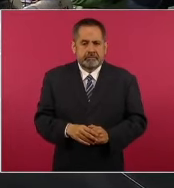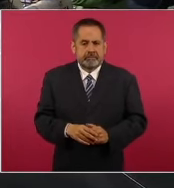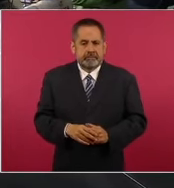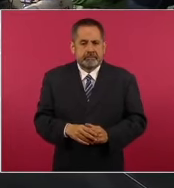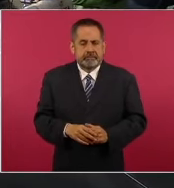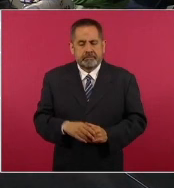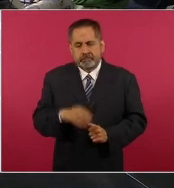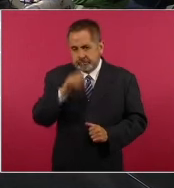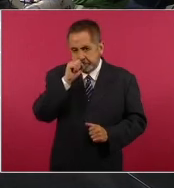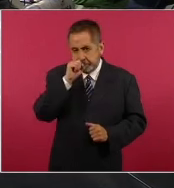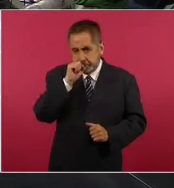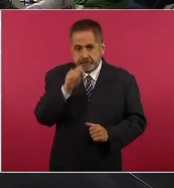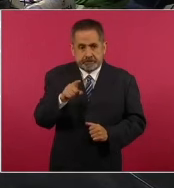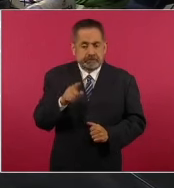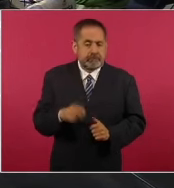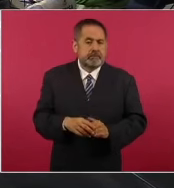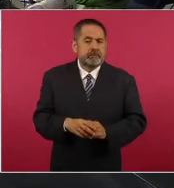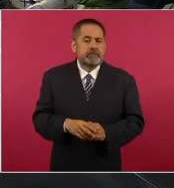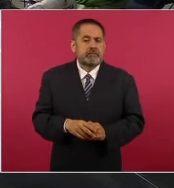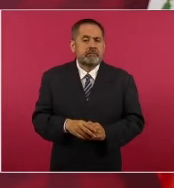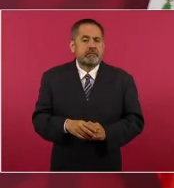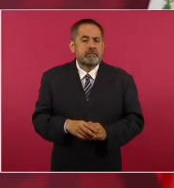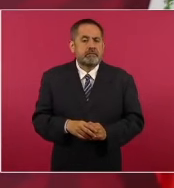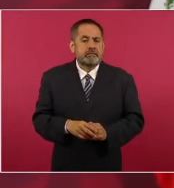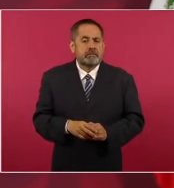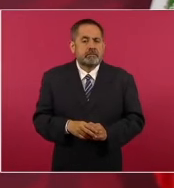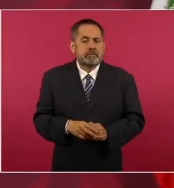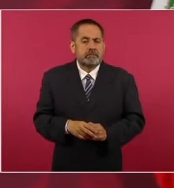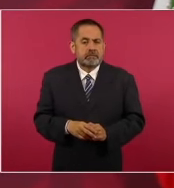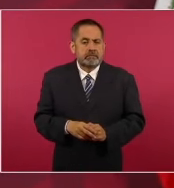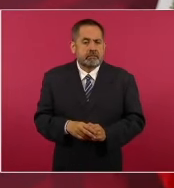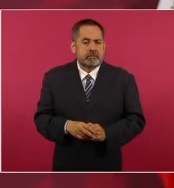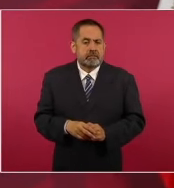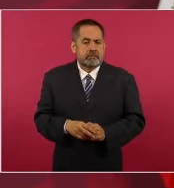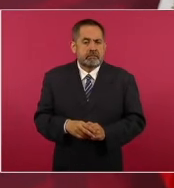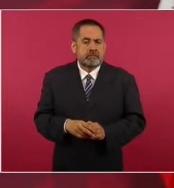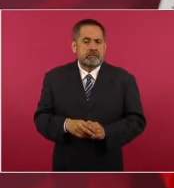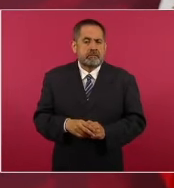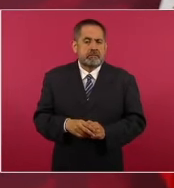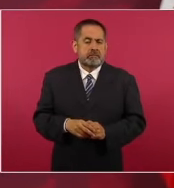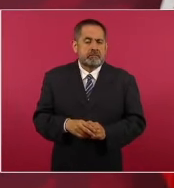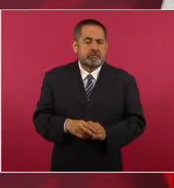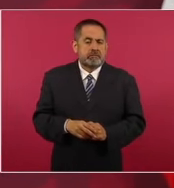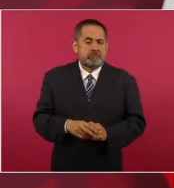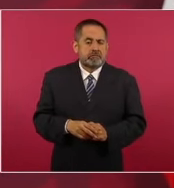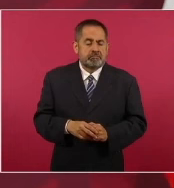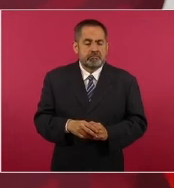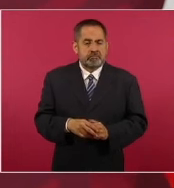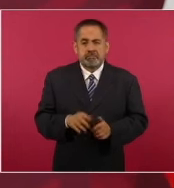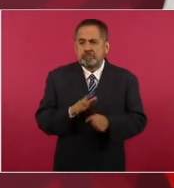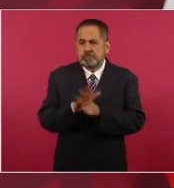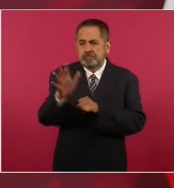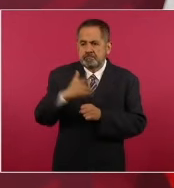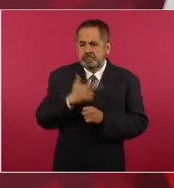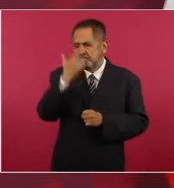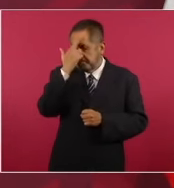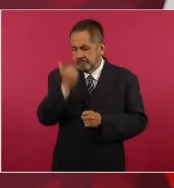También no hay ningún fundamento,